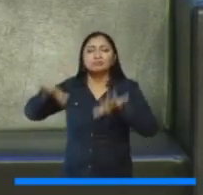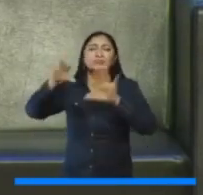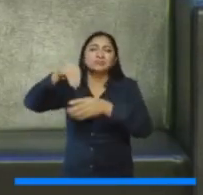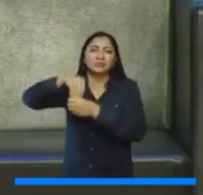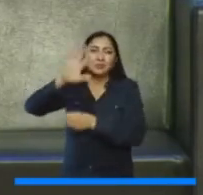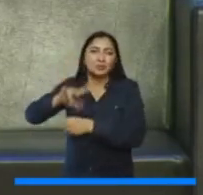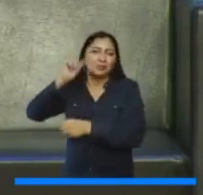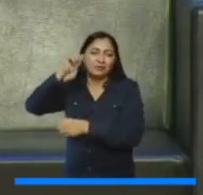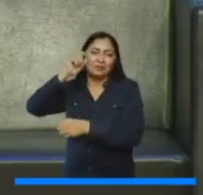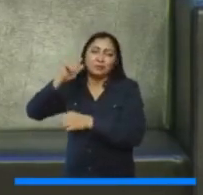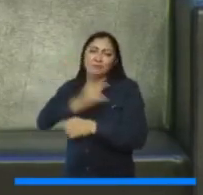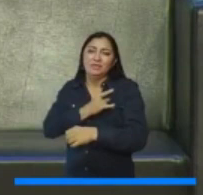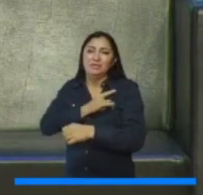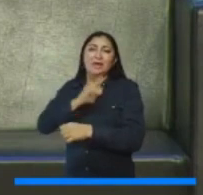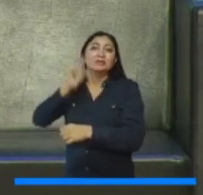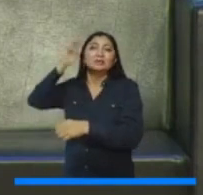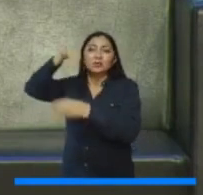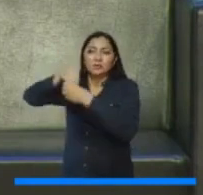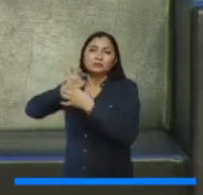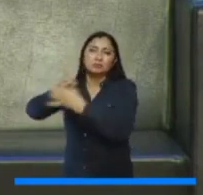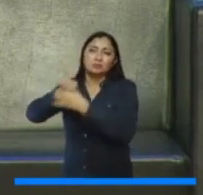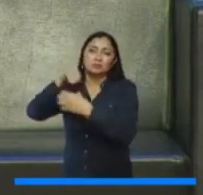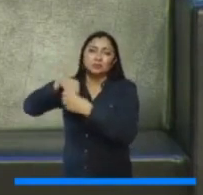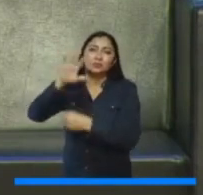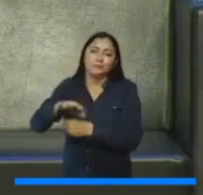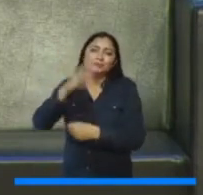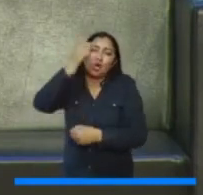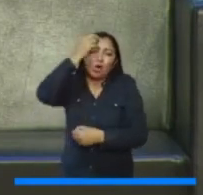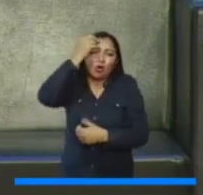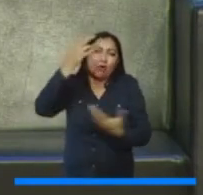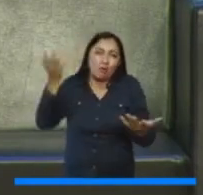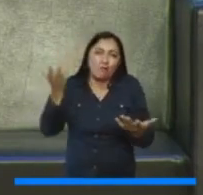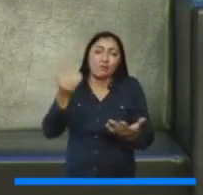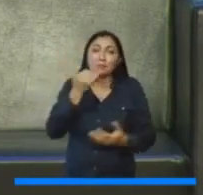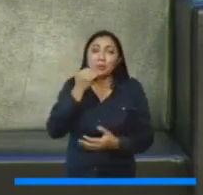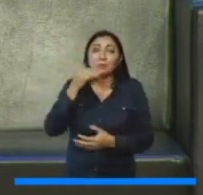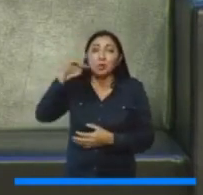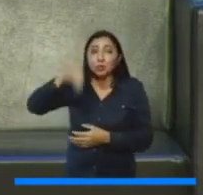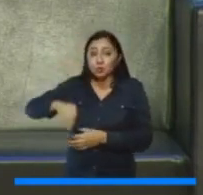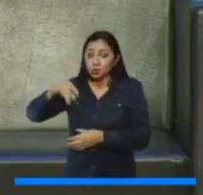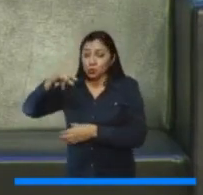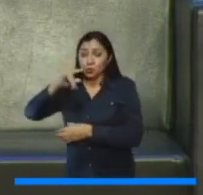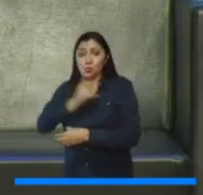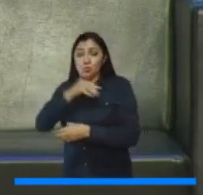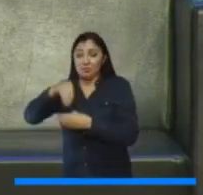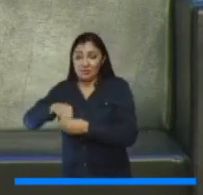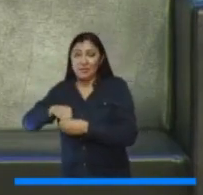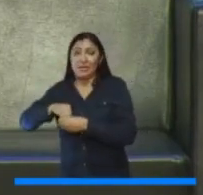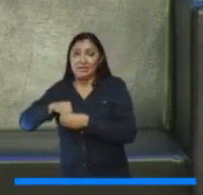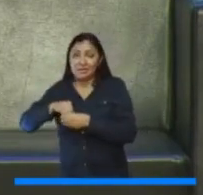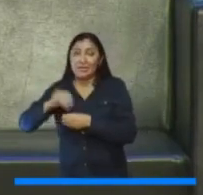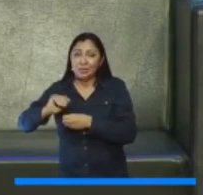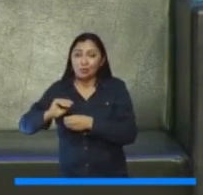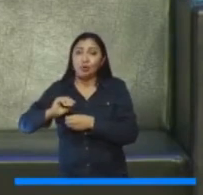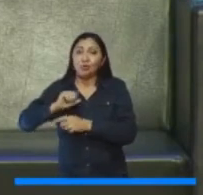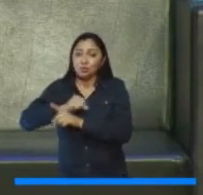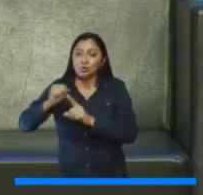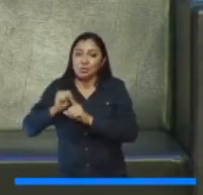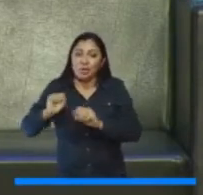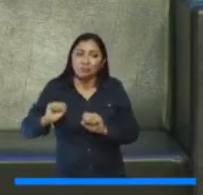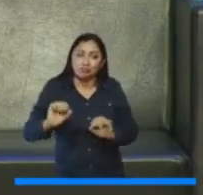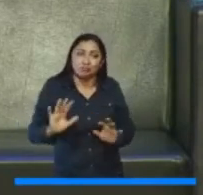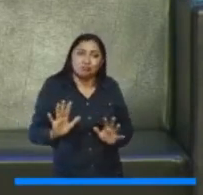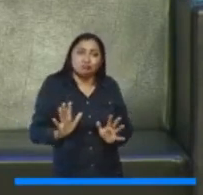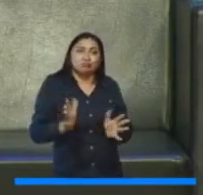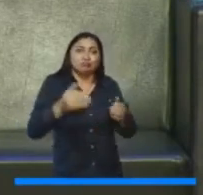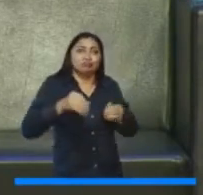obvias, pues la universidad reproduce la sociedad. Y como la universidad reproduce la sociedad, pues reproduce los